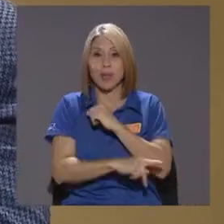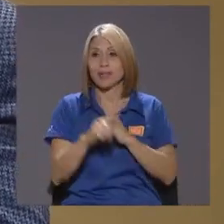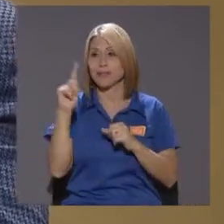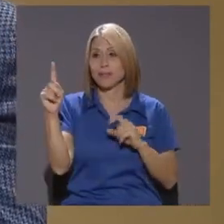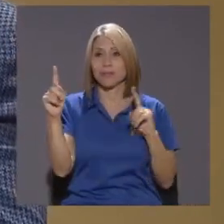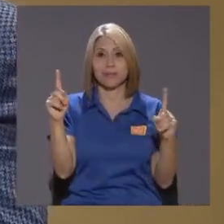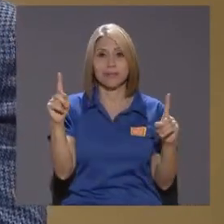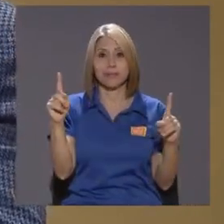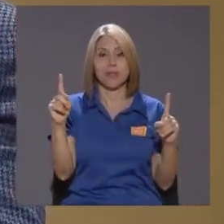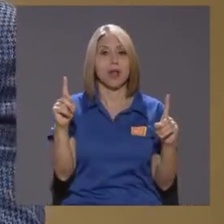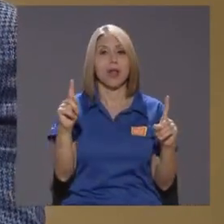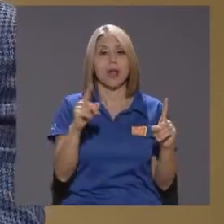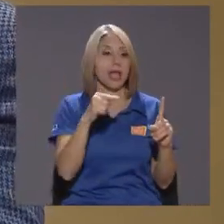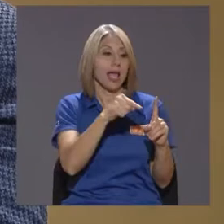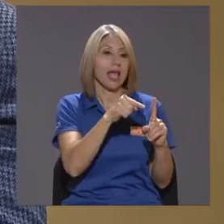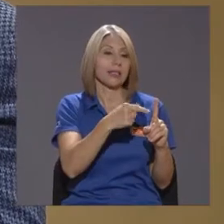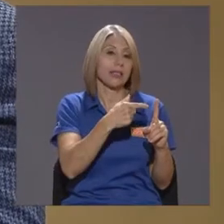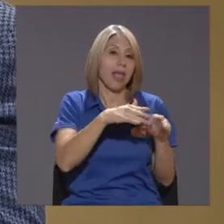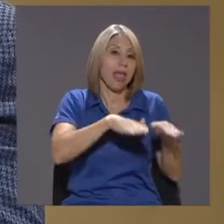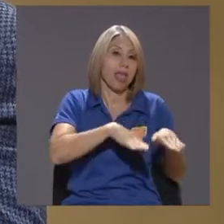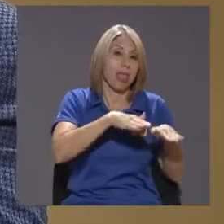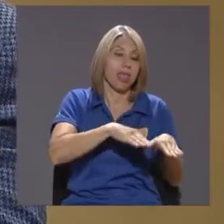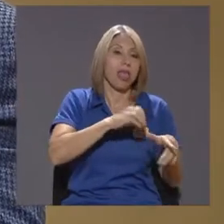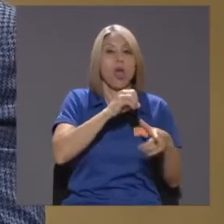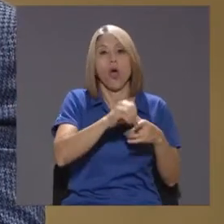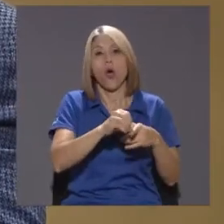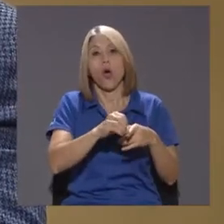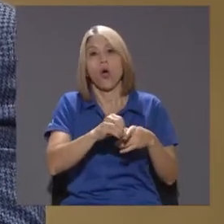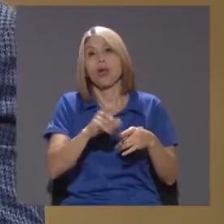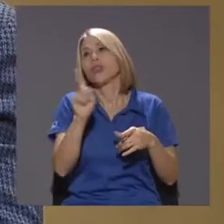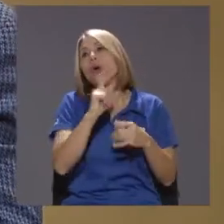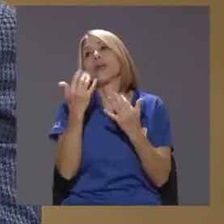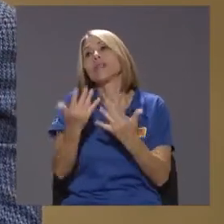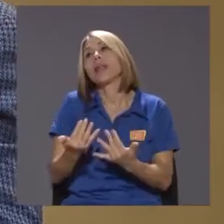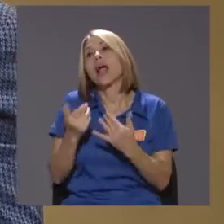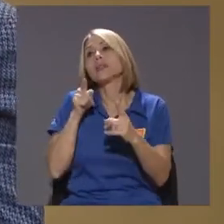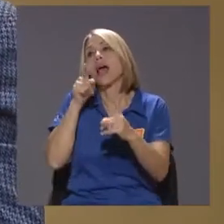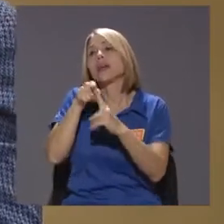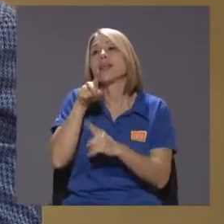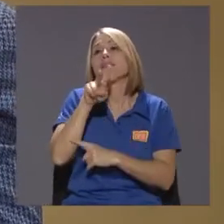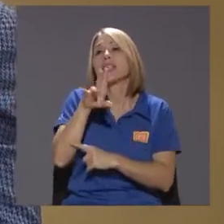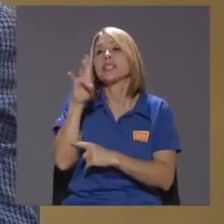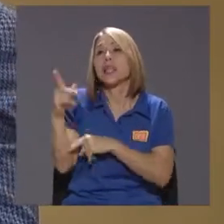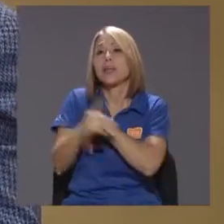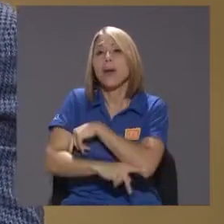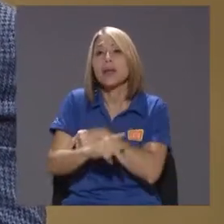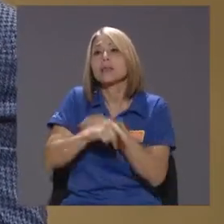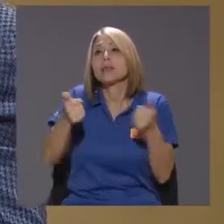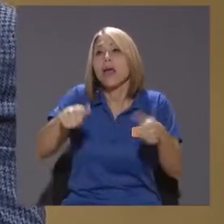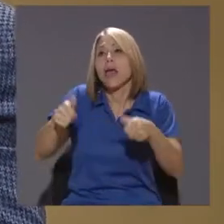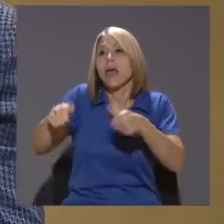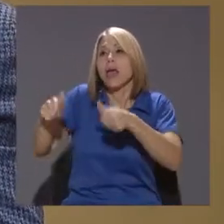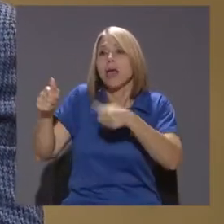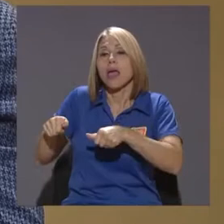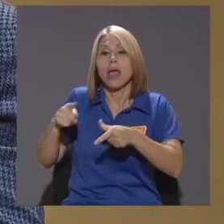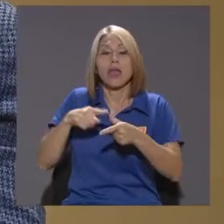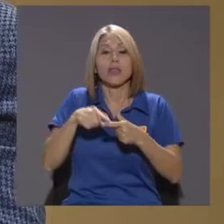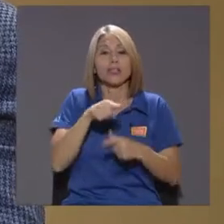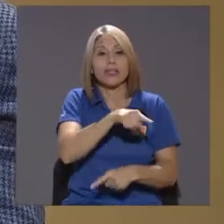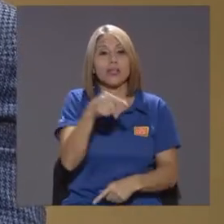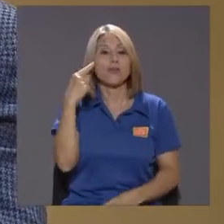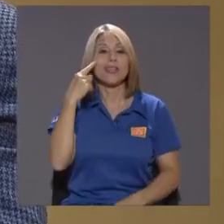Se pusieran De acuerdo A la hora De negociar Con Corea O con Japón Por Por ejemplo Entonces Claro Dijeron Acá Es solo Ganar Ganar